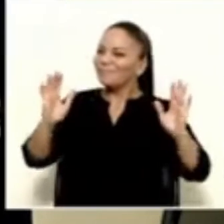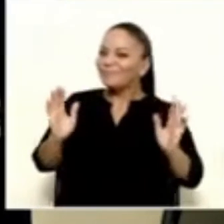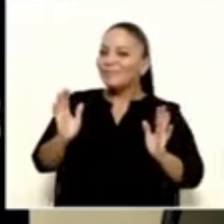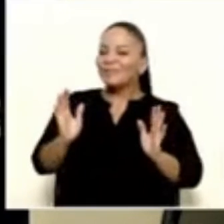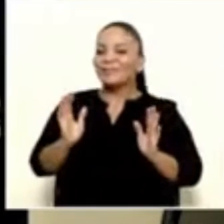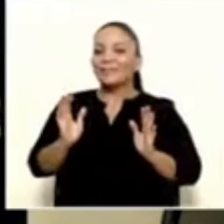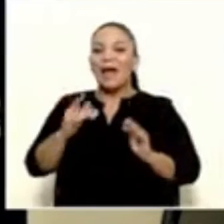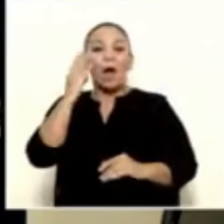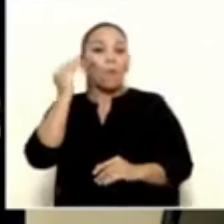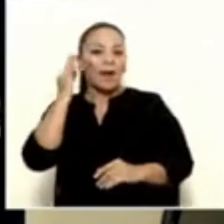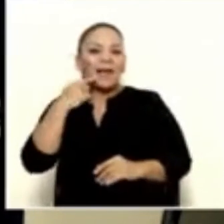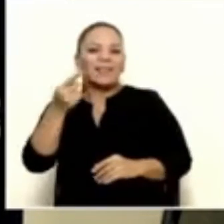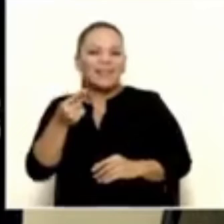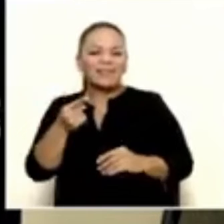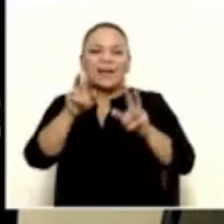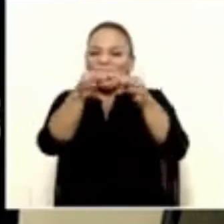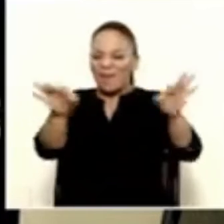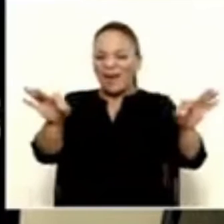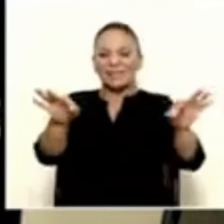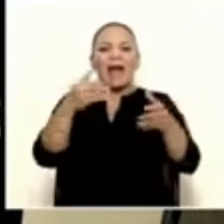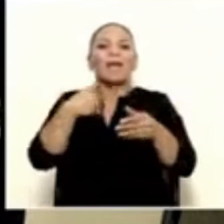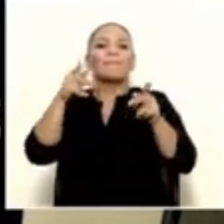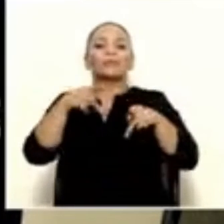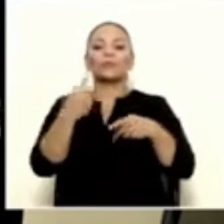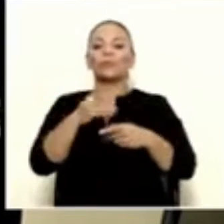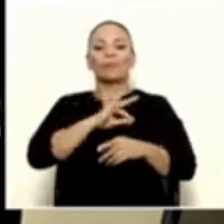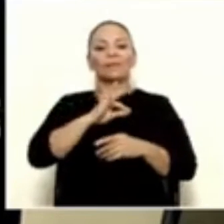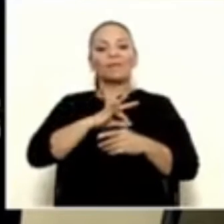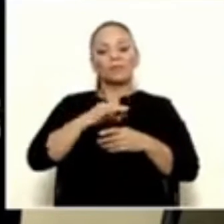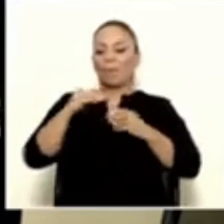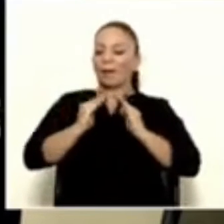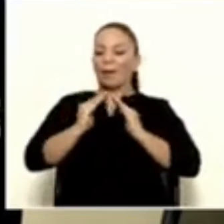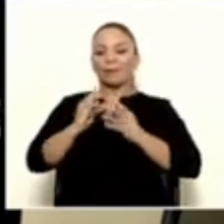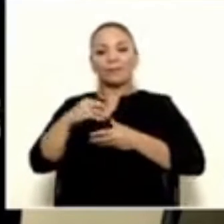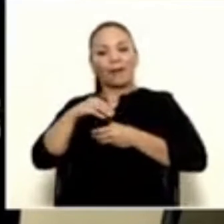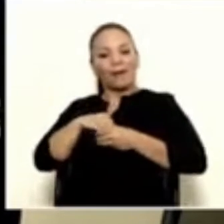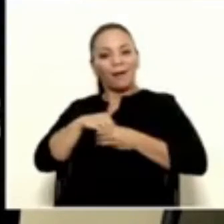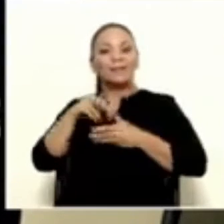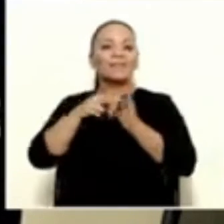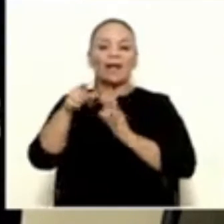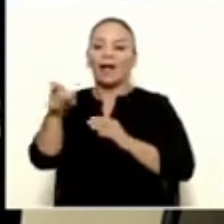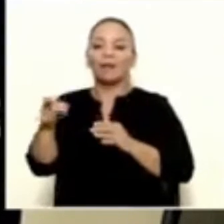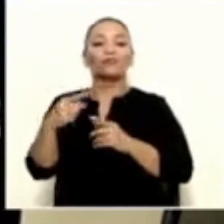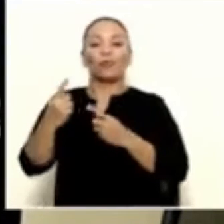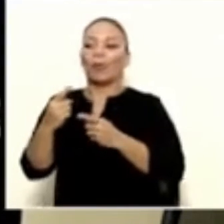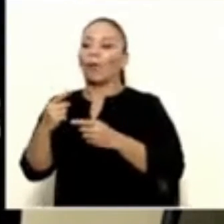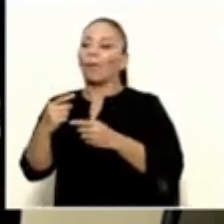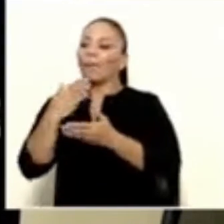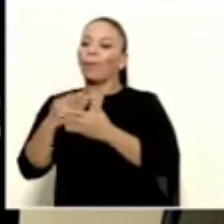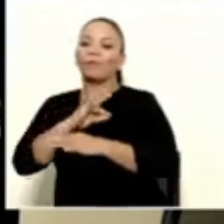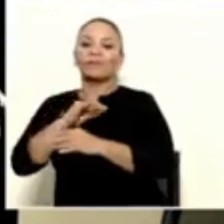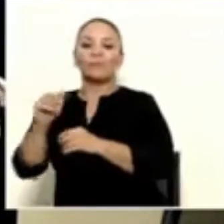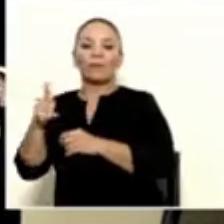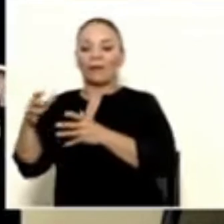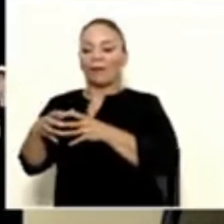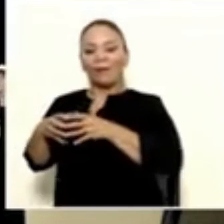hay gente que solo rankea para adentro. Aquí rankearon para adentro algunos, ¿verdad? Hay que hacer, documentar la historia,